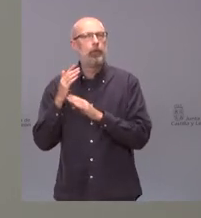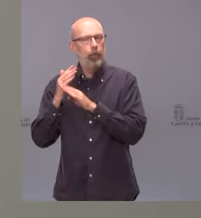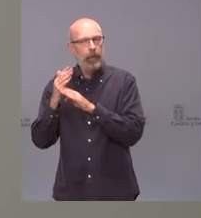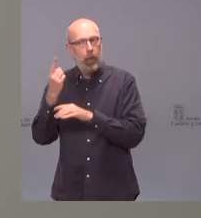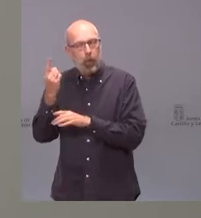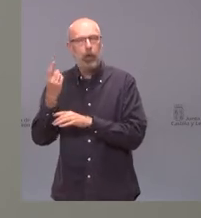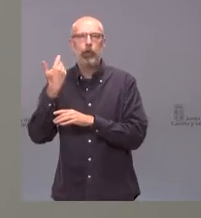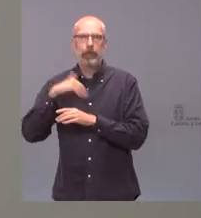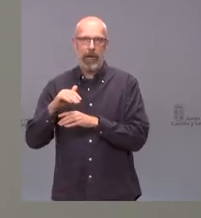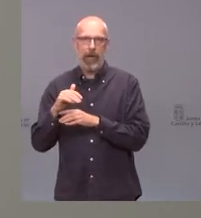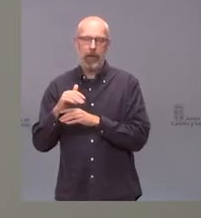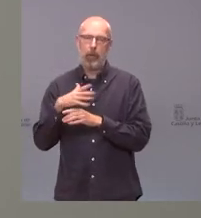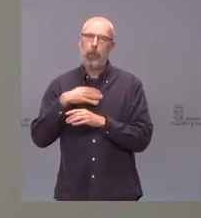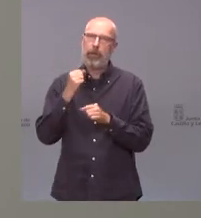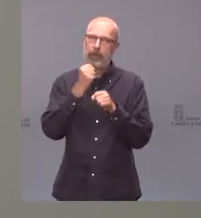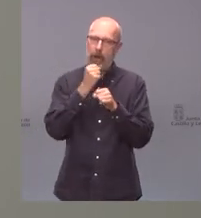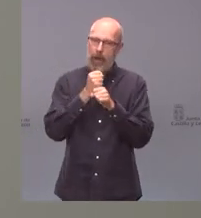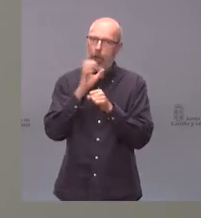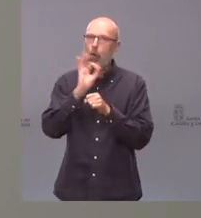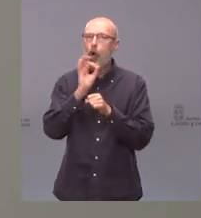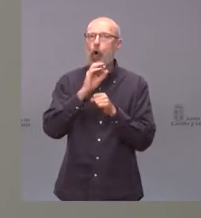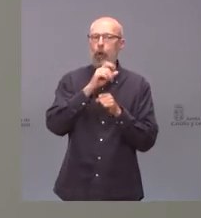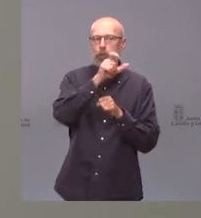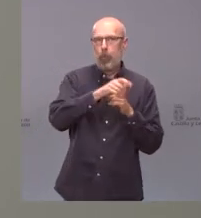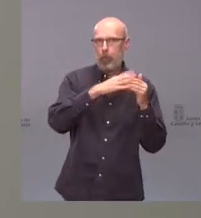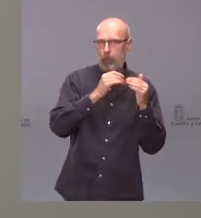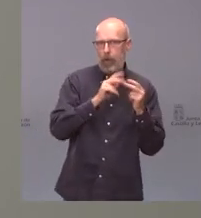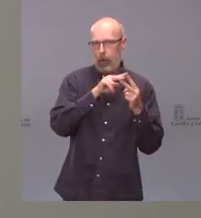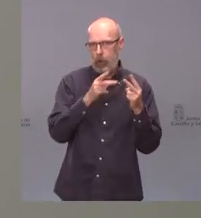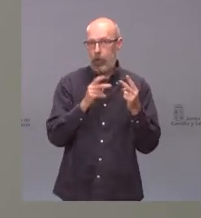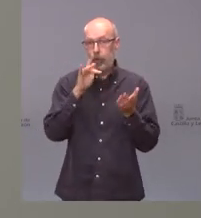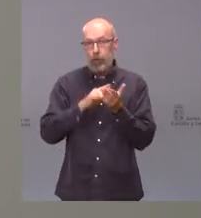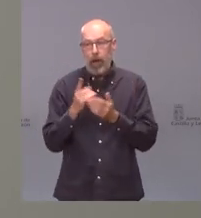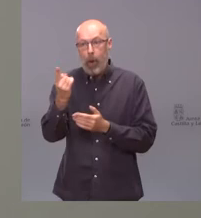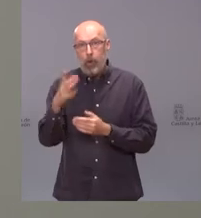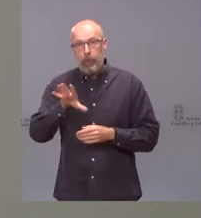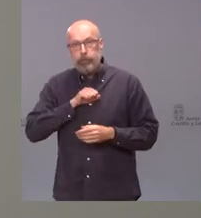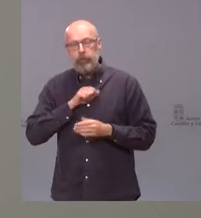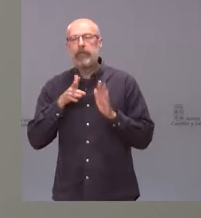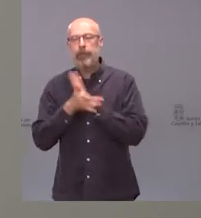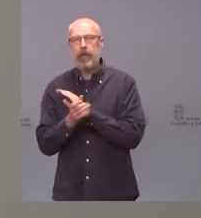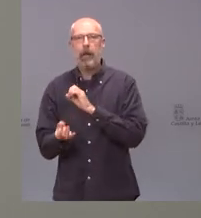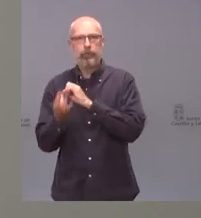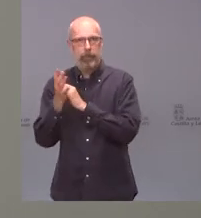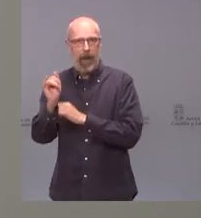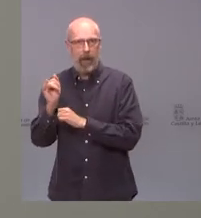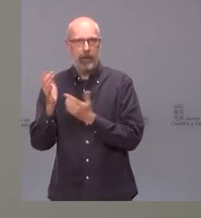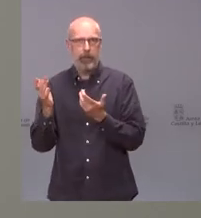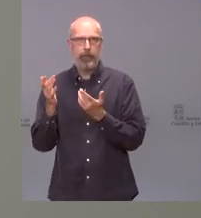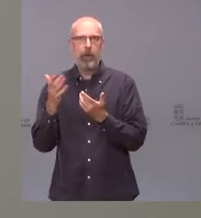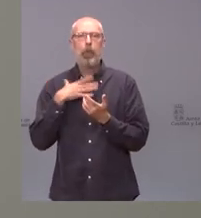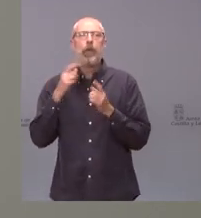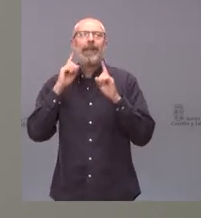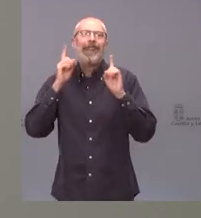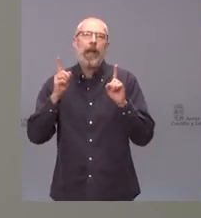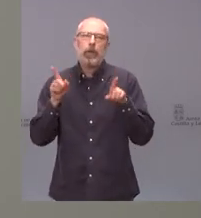o bien residente puede haber contagios igual que ocurre con otras vacunas lo importante